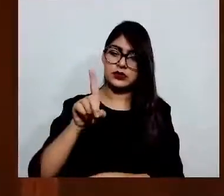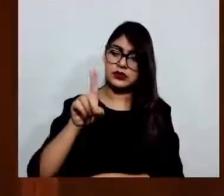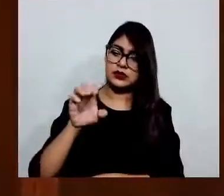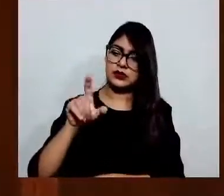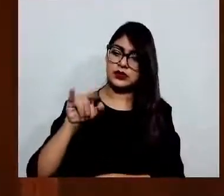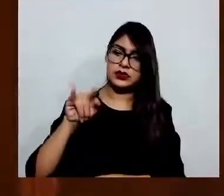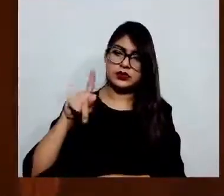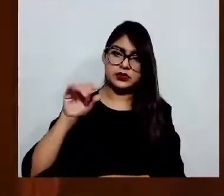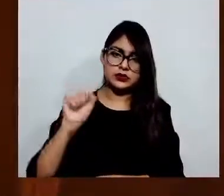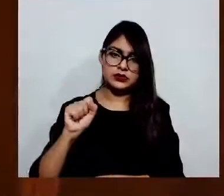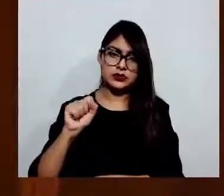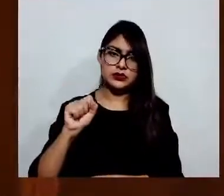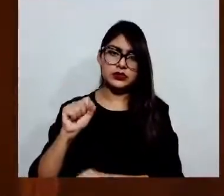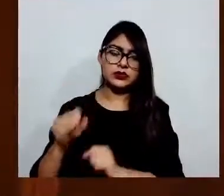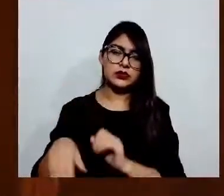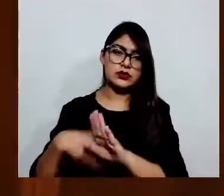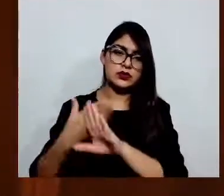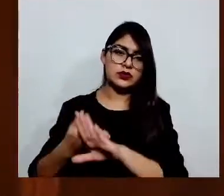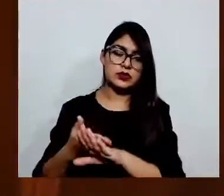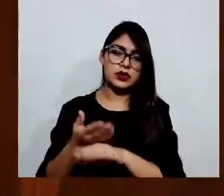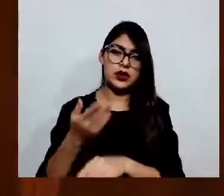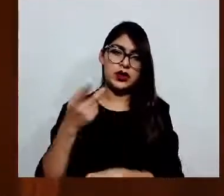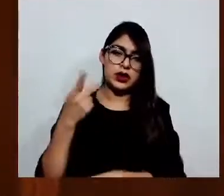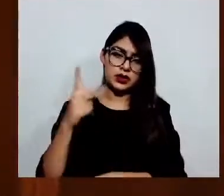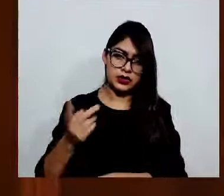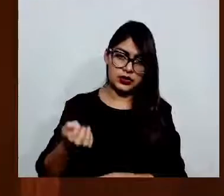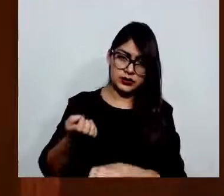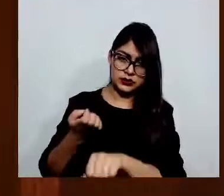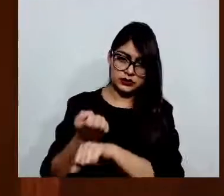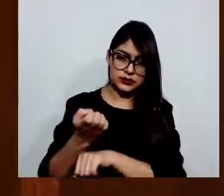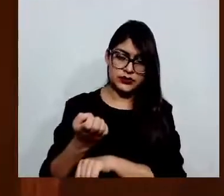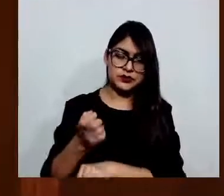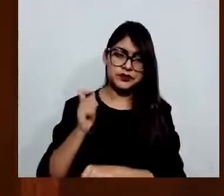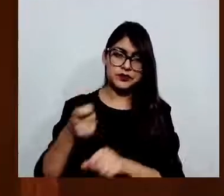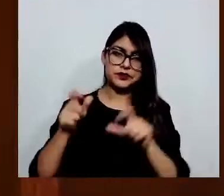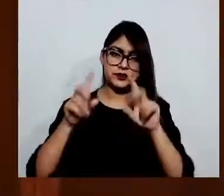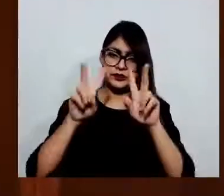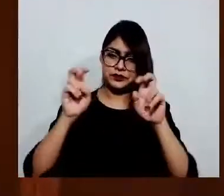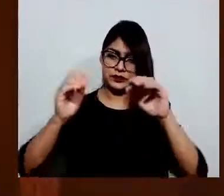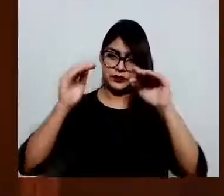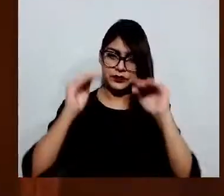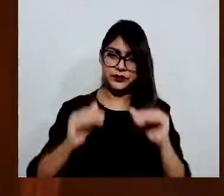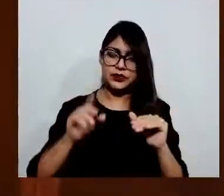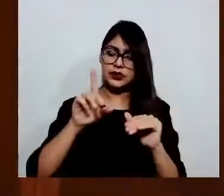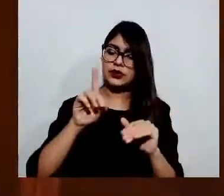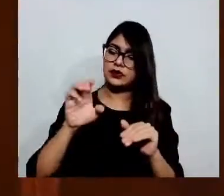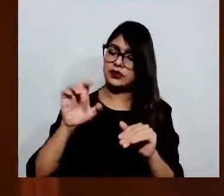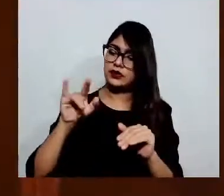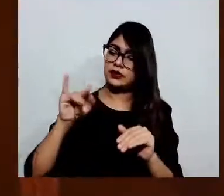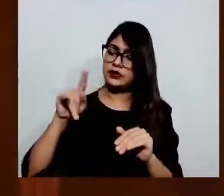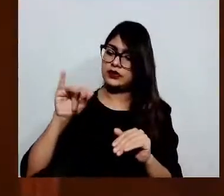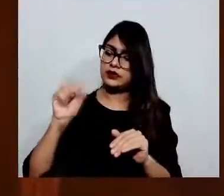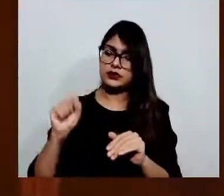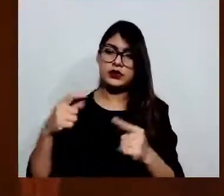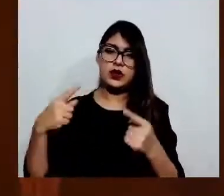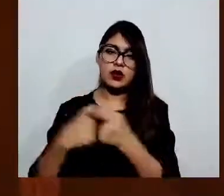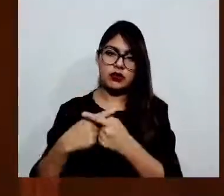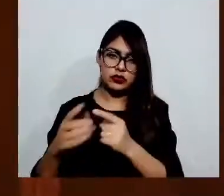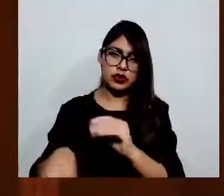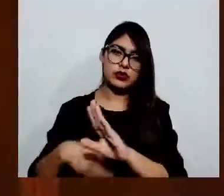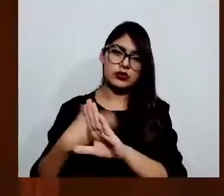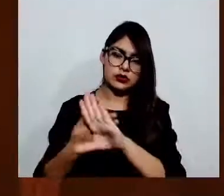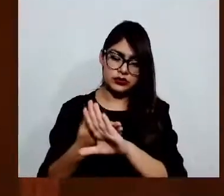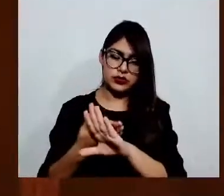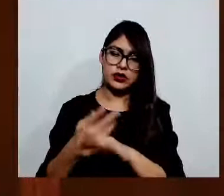Subtítulo de segundo, denominado delitos contra la Administración Pública del Código Penal del Estado de México,